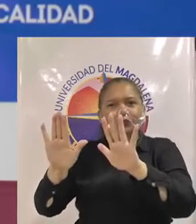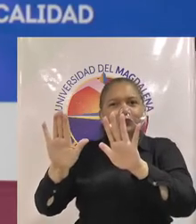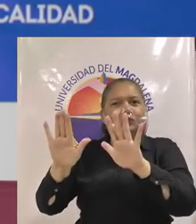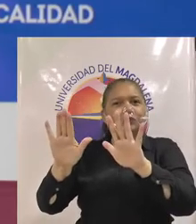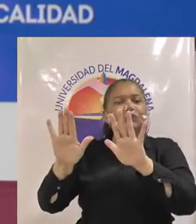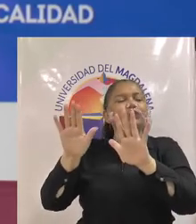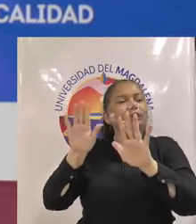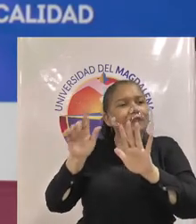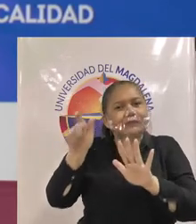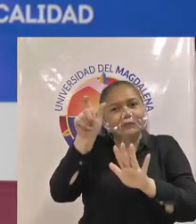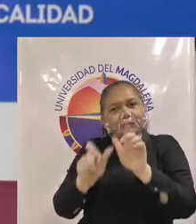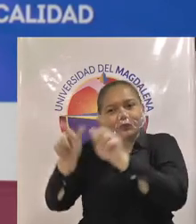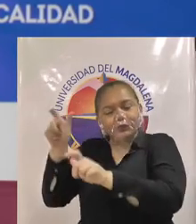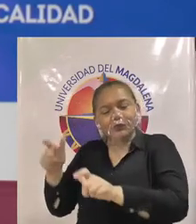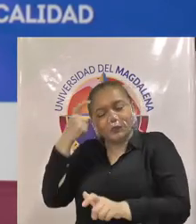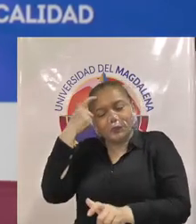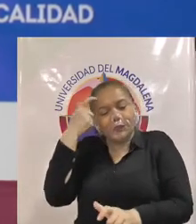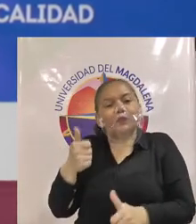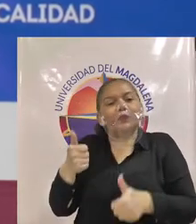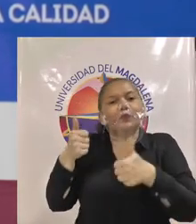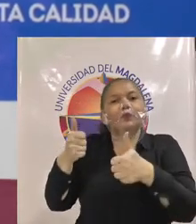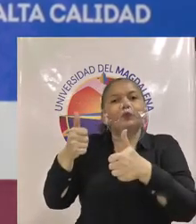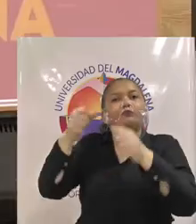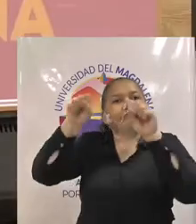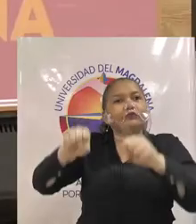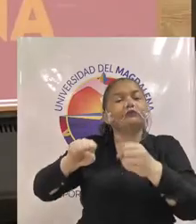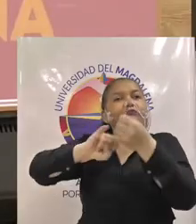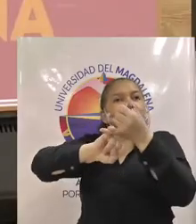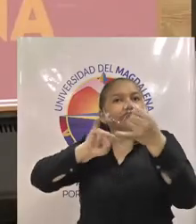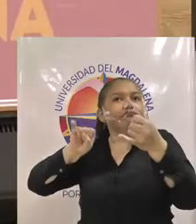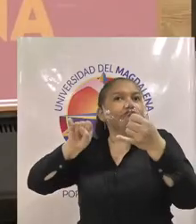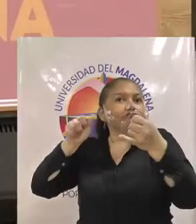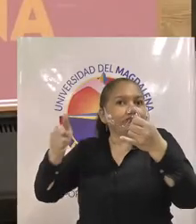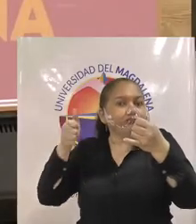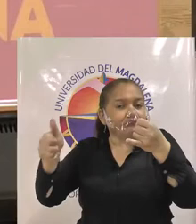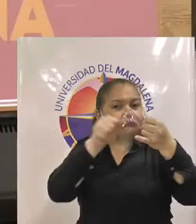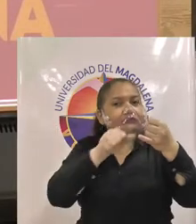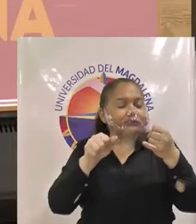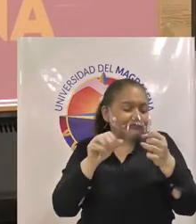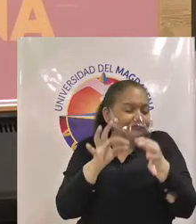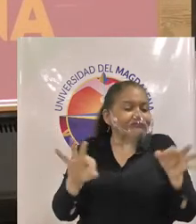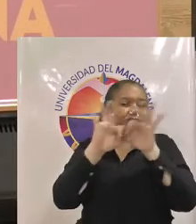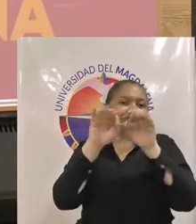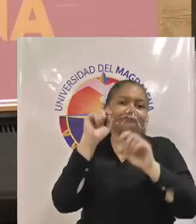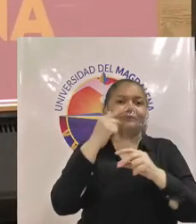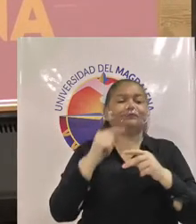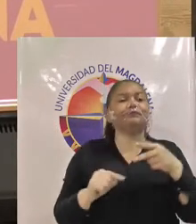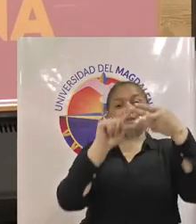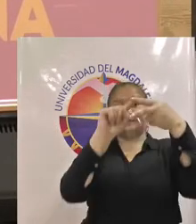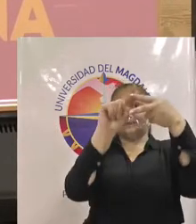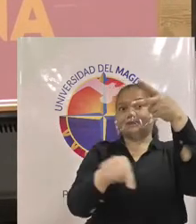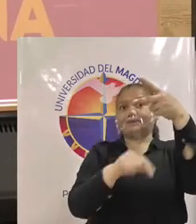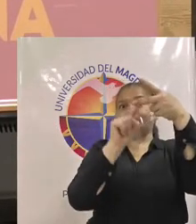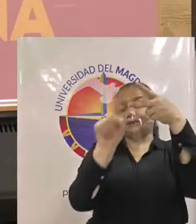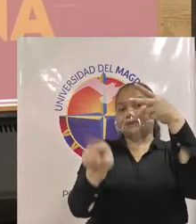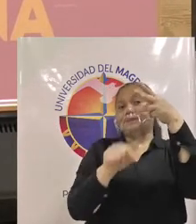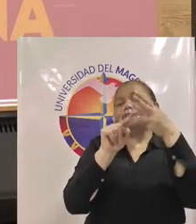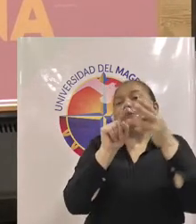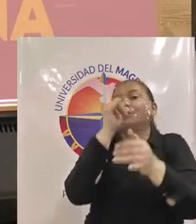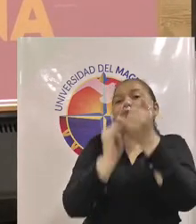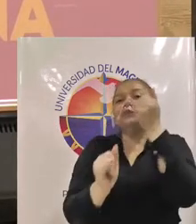estatuto docente bueno última inquietud alrededor de esta primera parte del panel